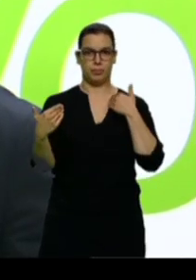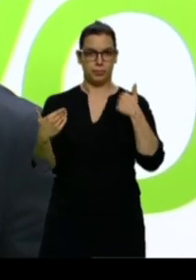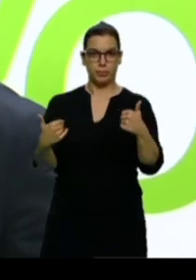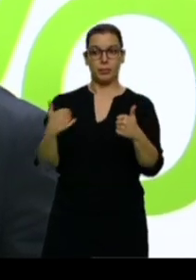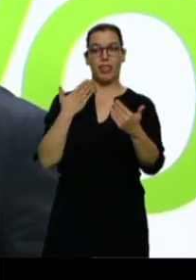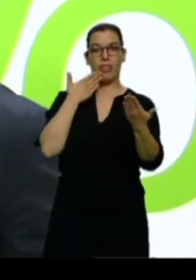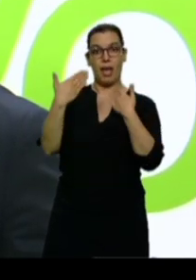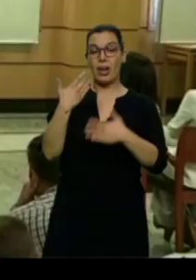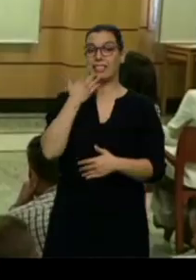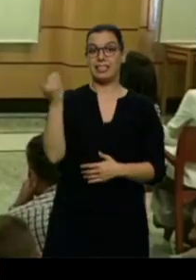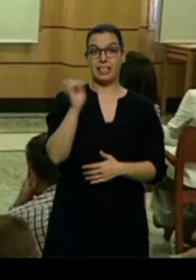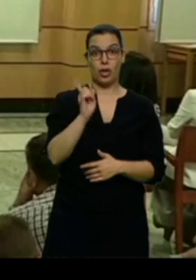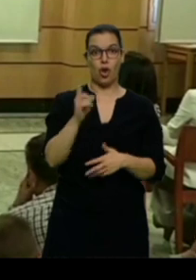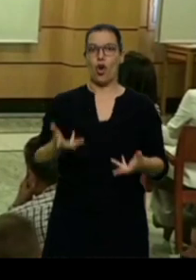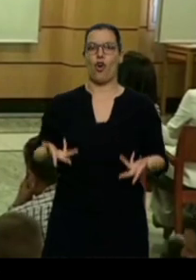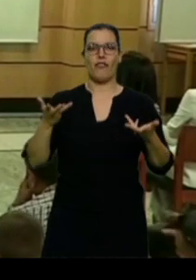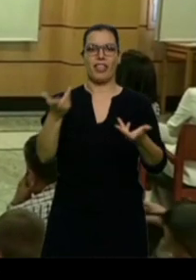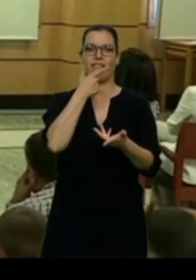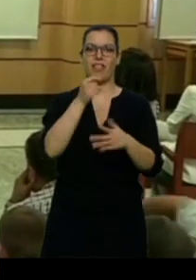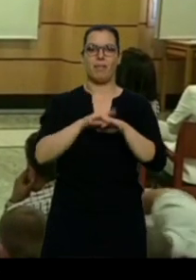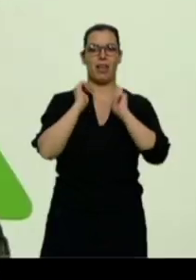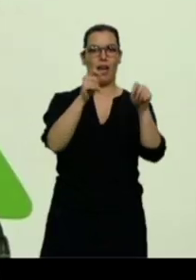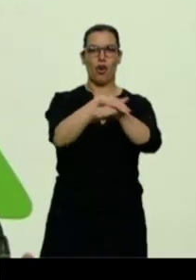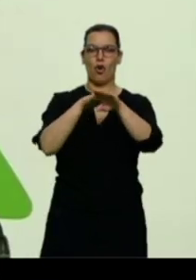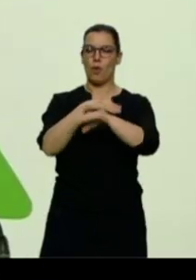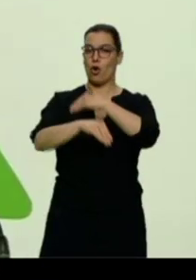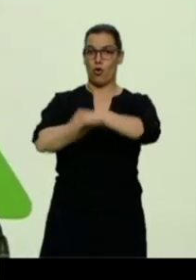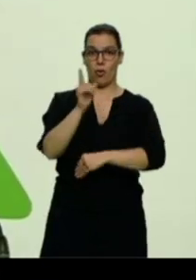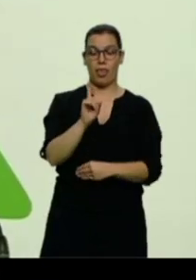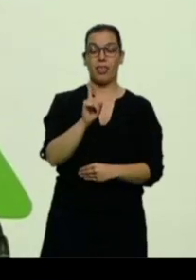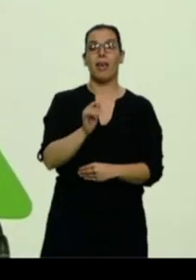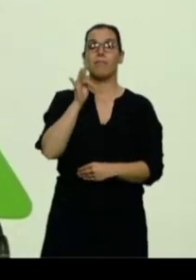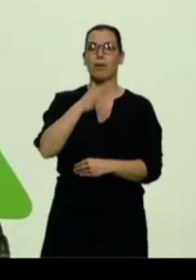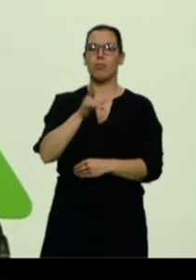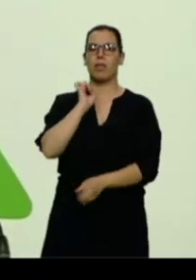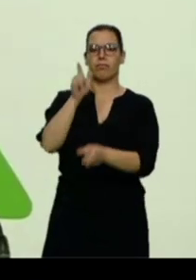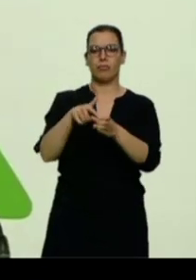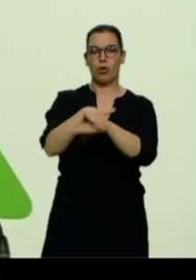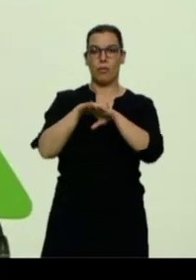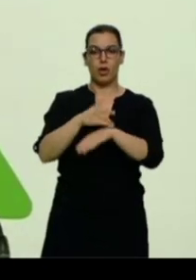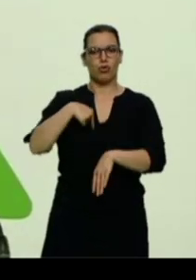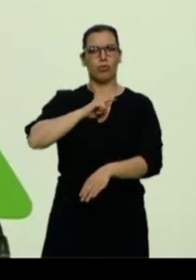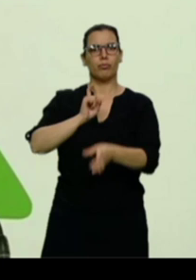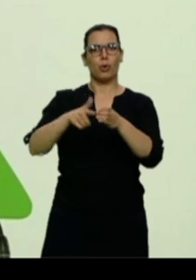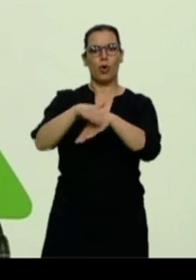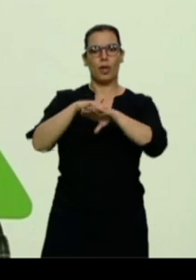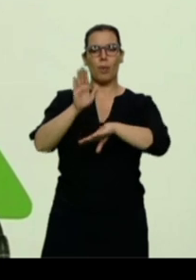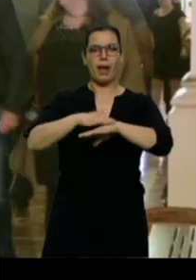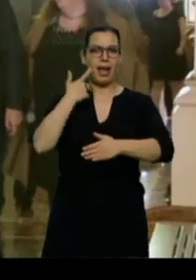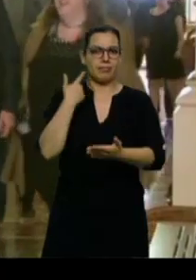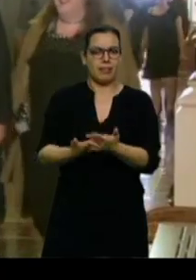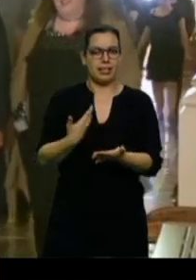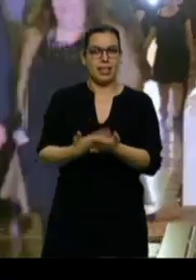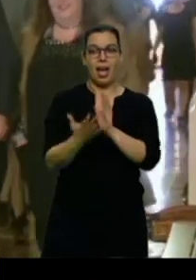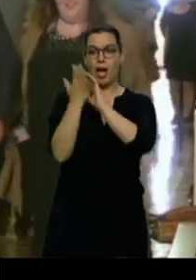facilitarán sus investiduras y no descartan entrar en gobiernos. Para garantizar que los acuerdos a los que podamos llegar se puedan cumplir.